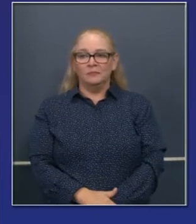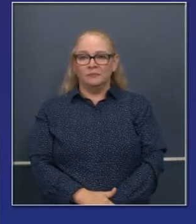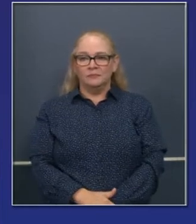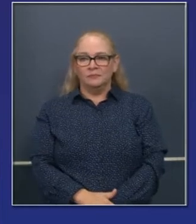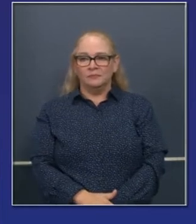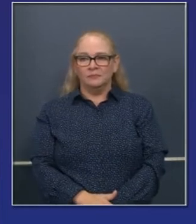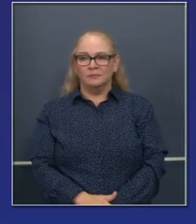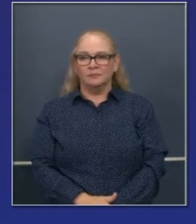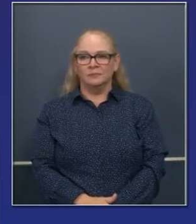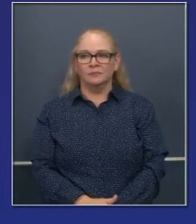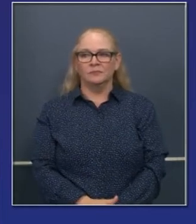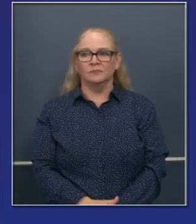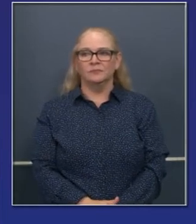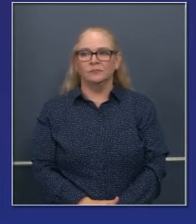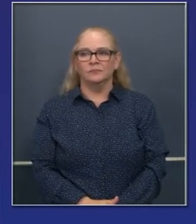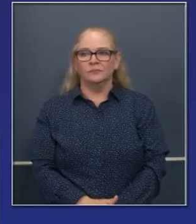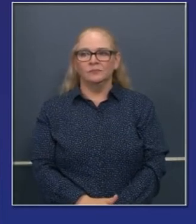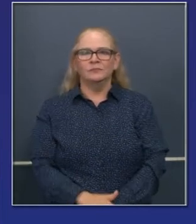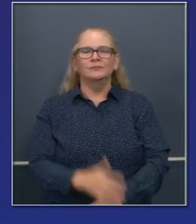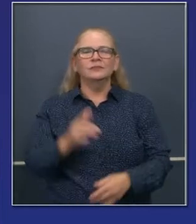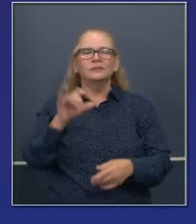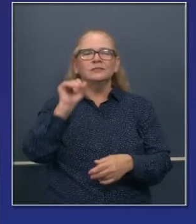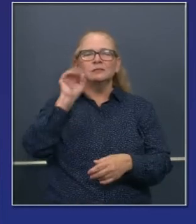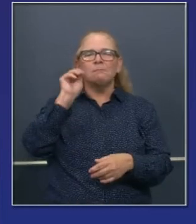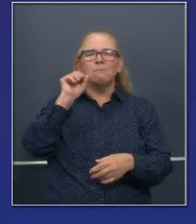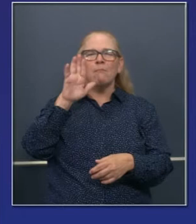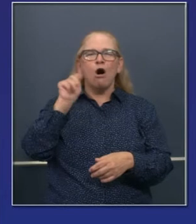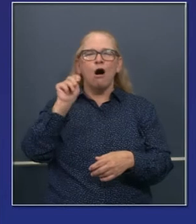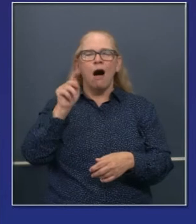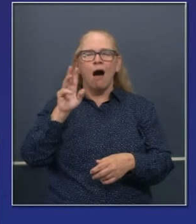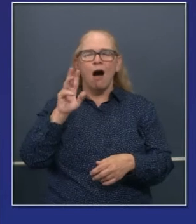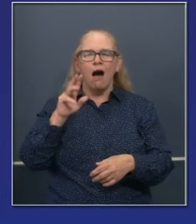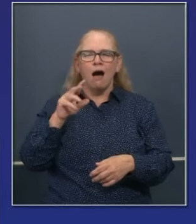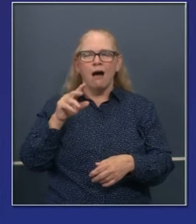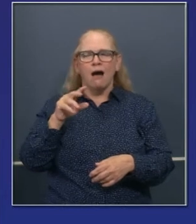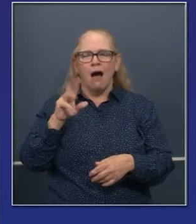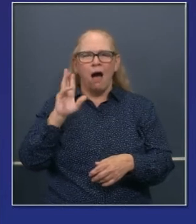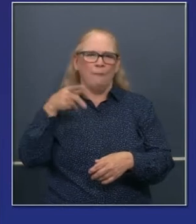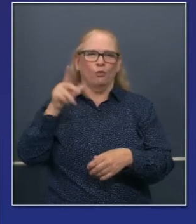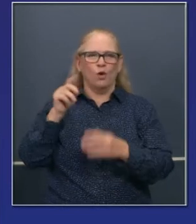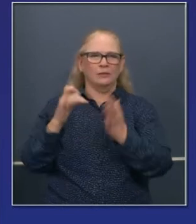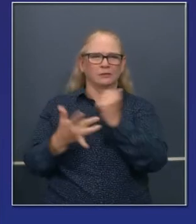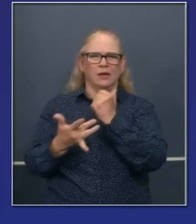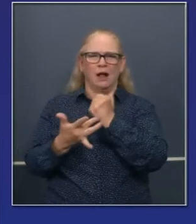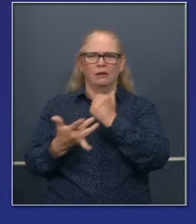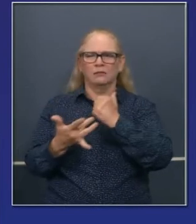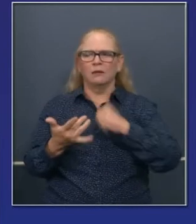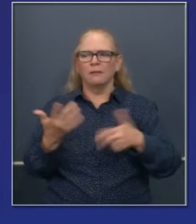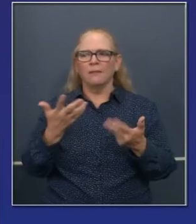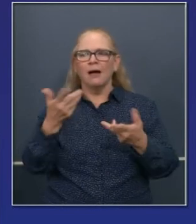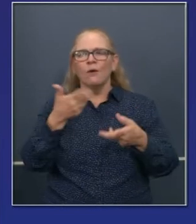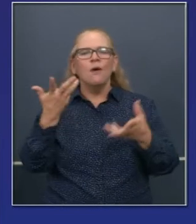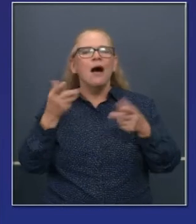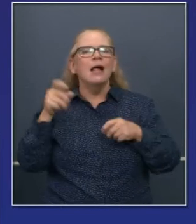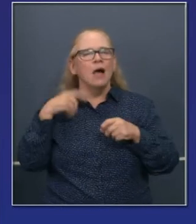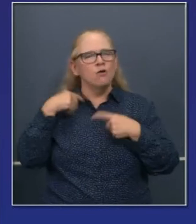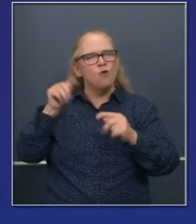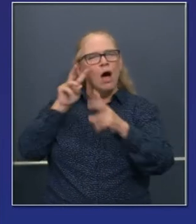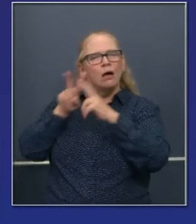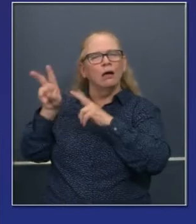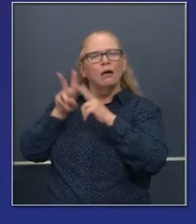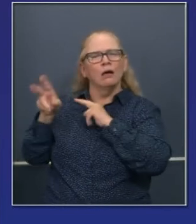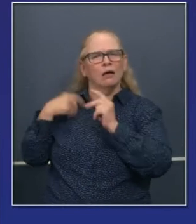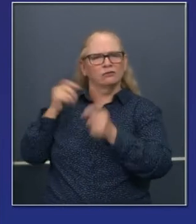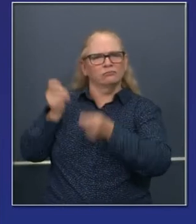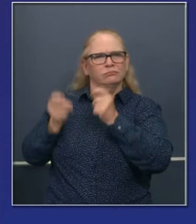70. Hoy en día esa misma computadora existe en su teléfono móvil. Podemos anticipar sus necesidades, podemos predecir dónde estará usted, no